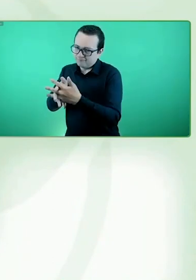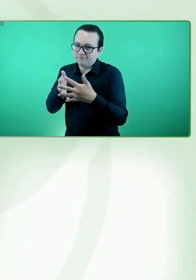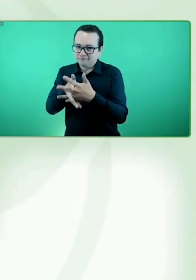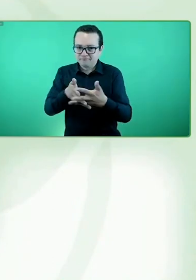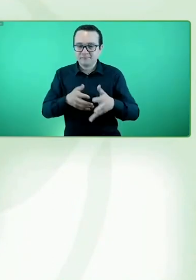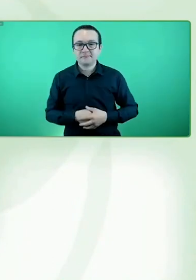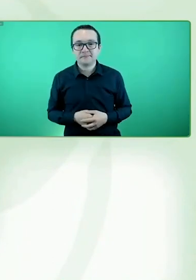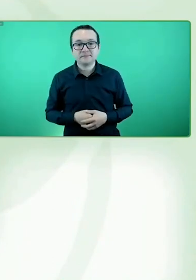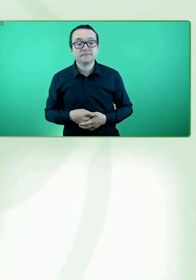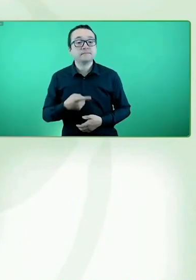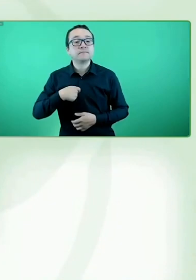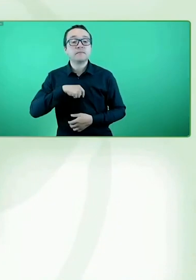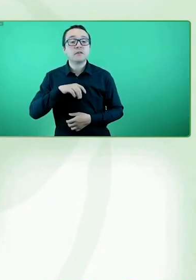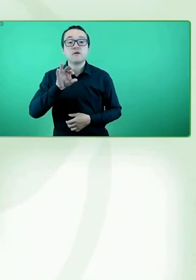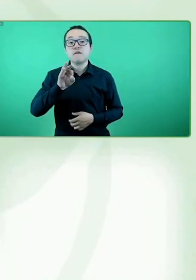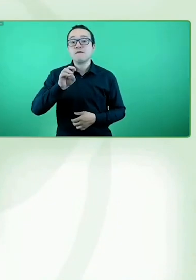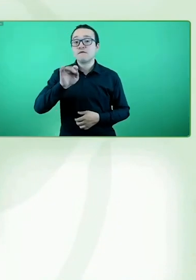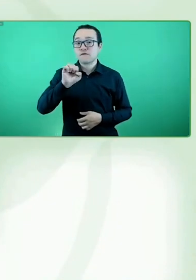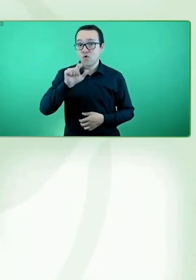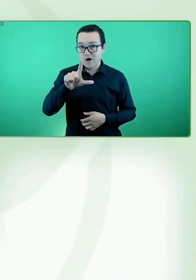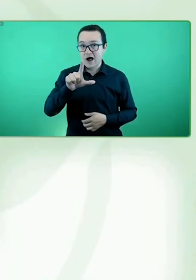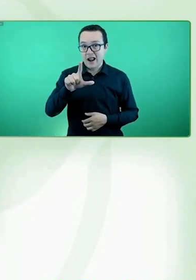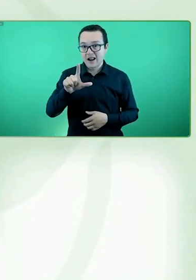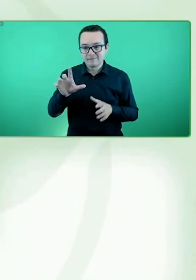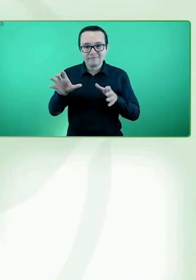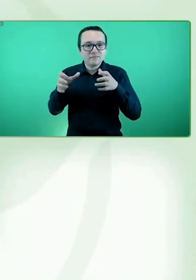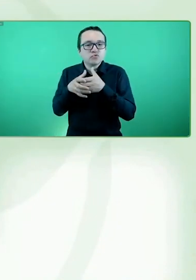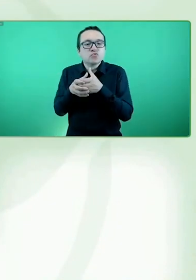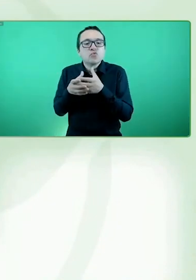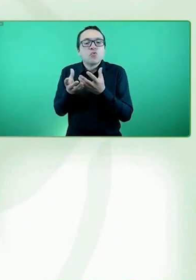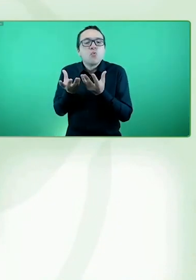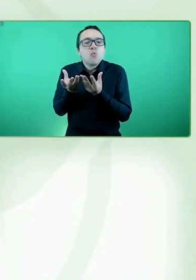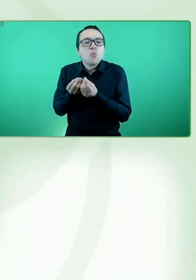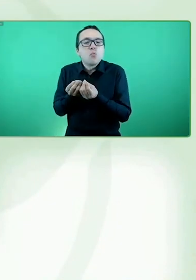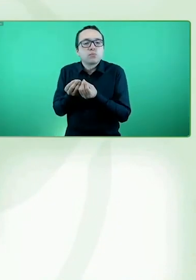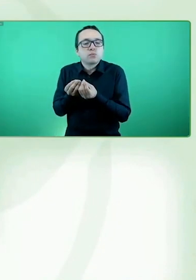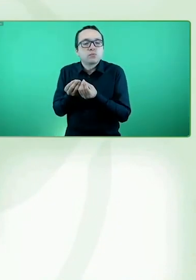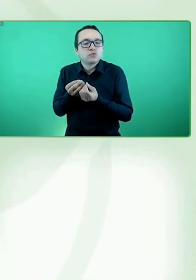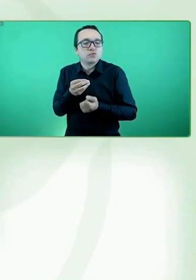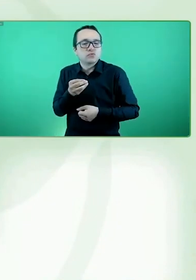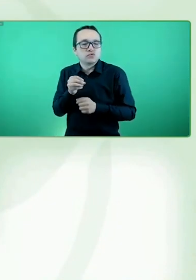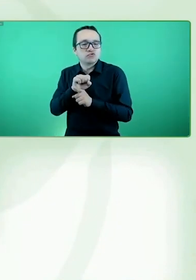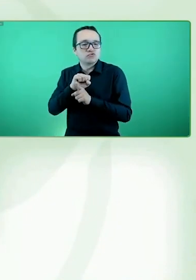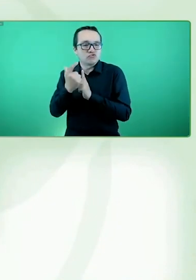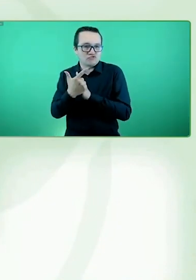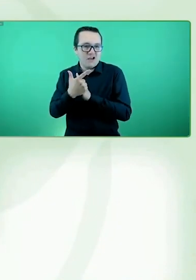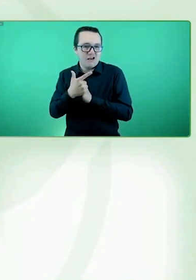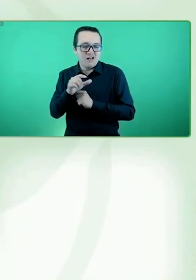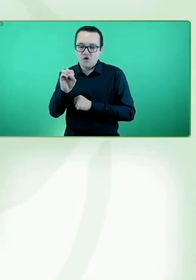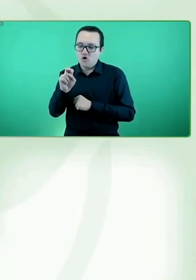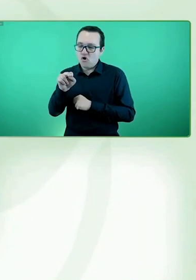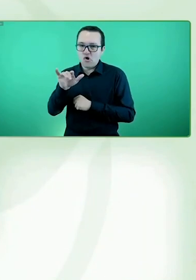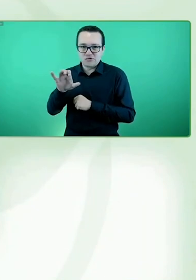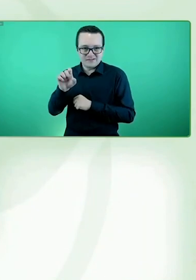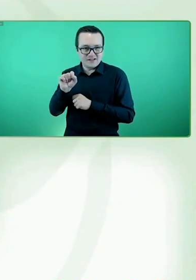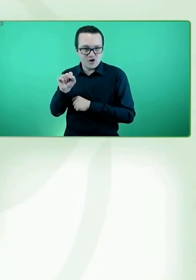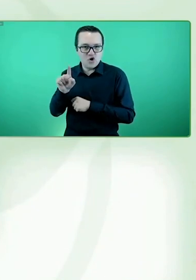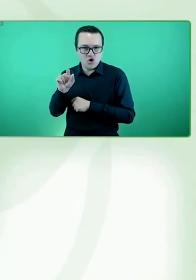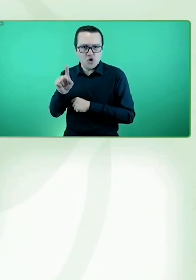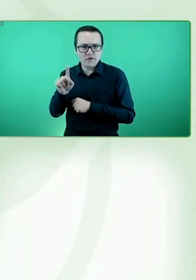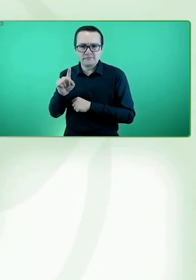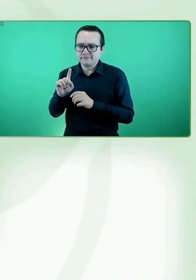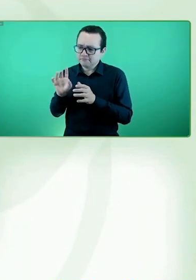y, por tanto, como parte del Grupo Social 11, lleva 25 años demostrando su